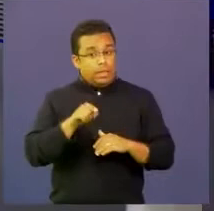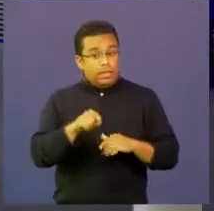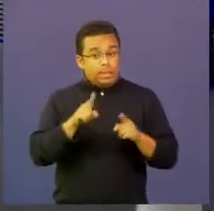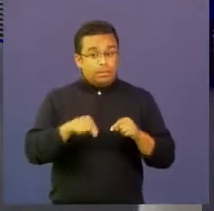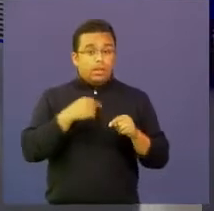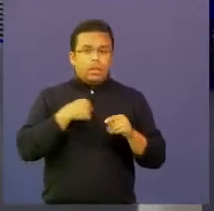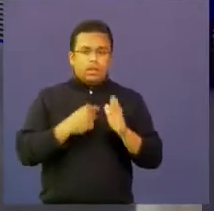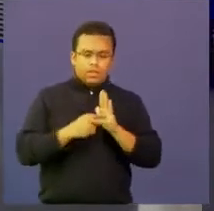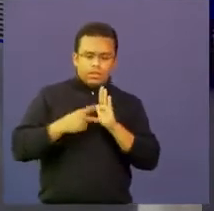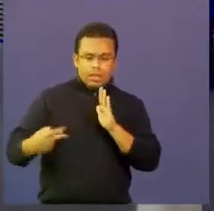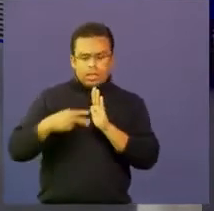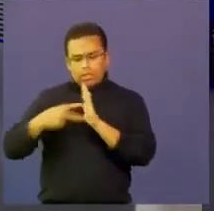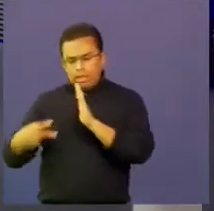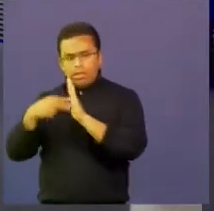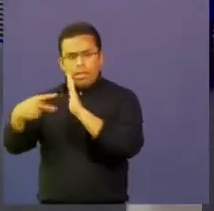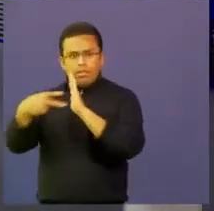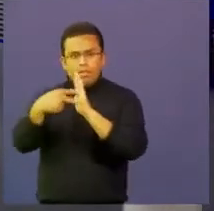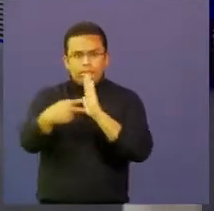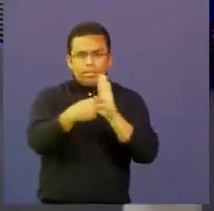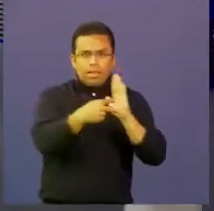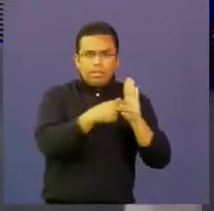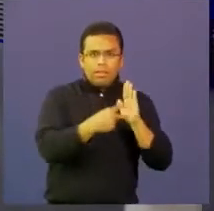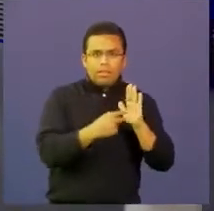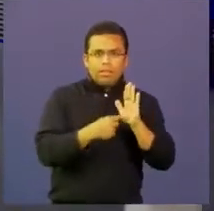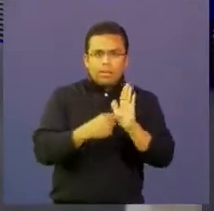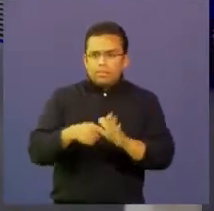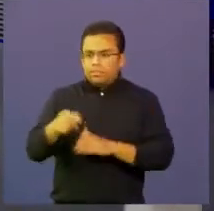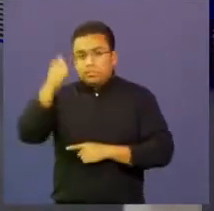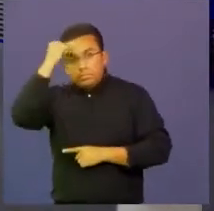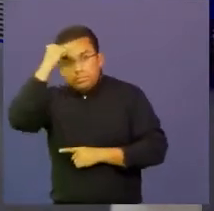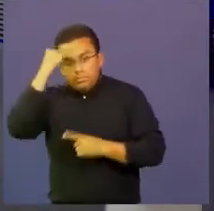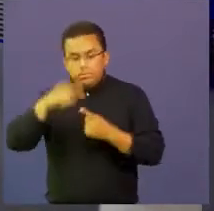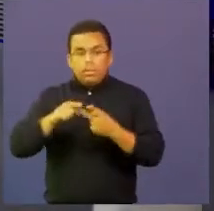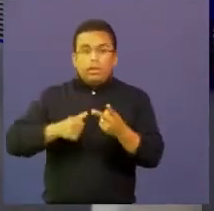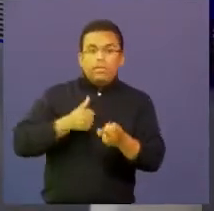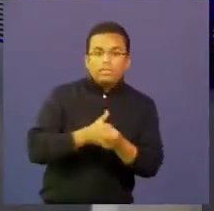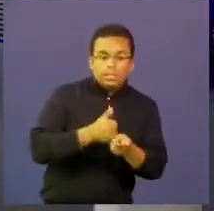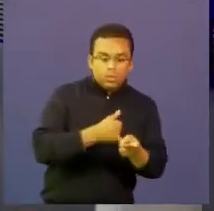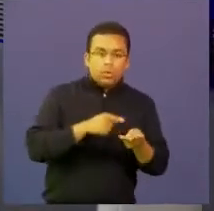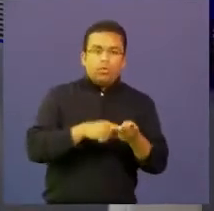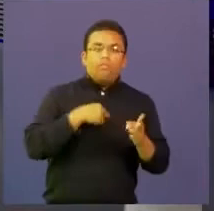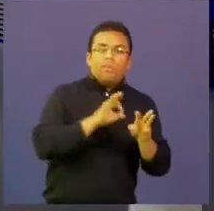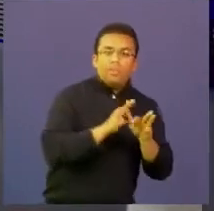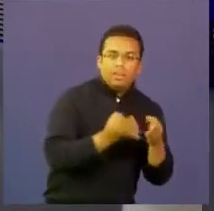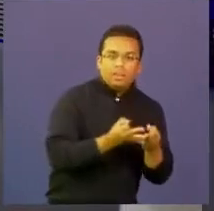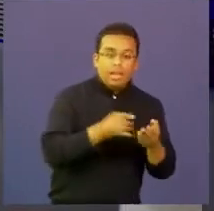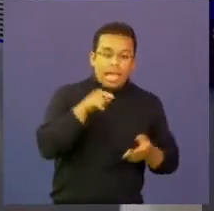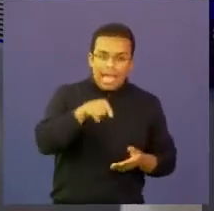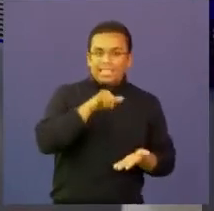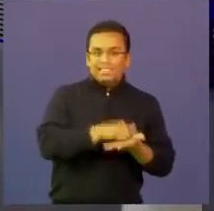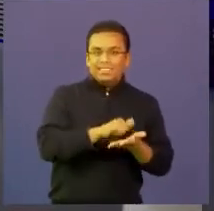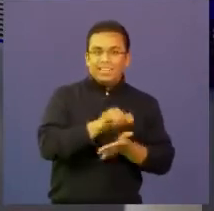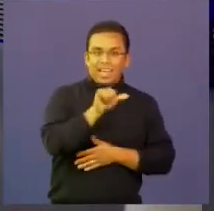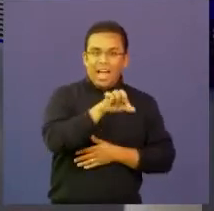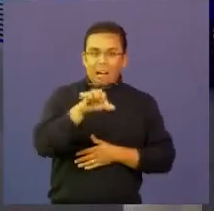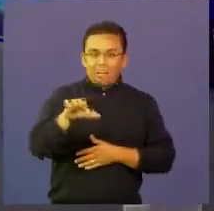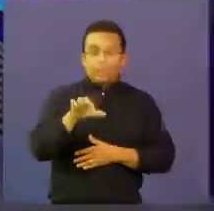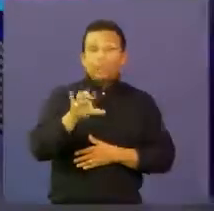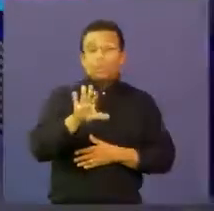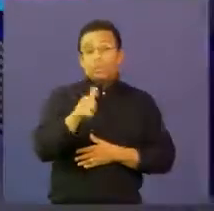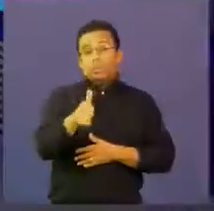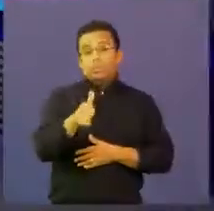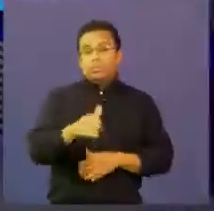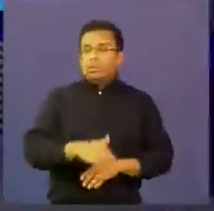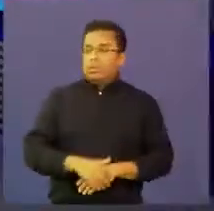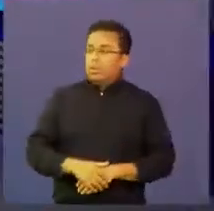tecnologías, con el acceso al cuidador, con el pedagogo, con las familias, a estos contenidos ricos, música. Invitamos a